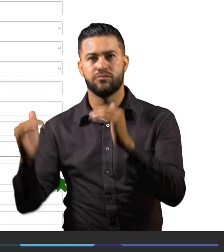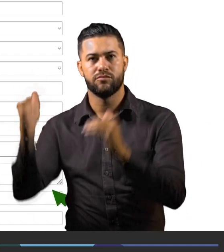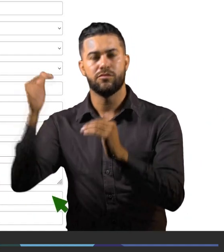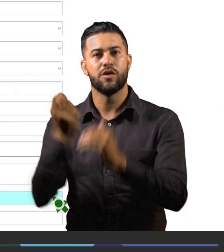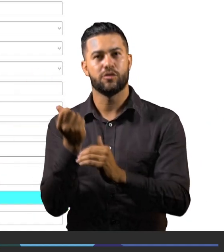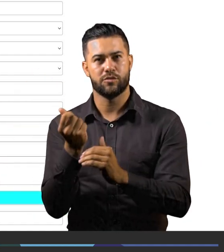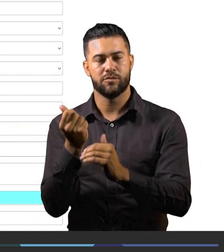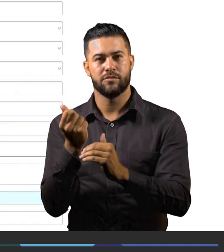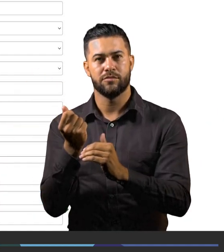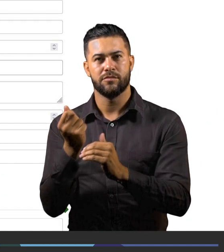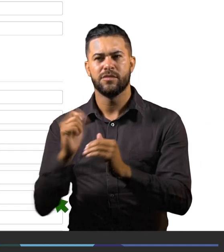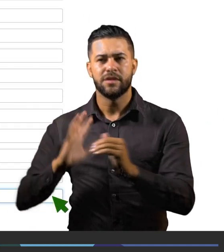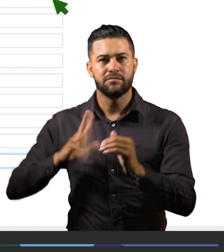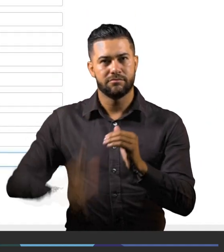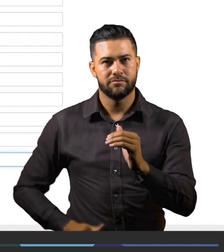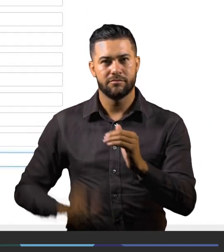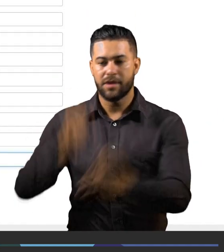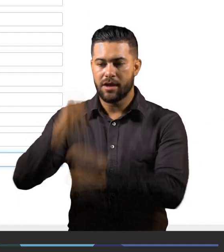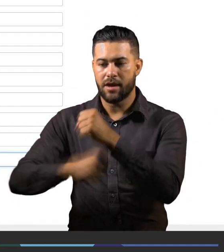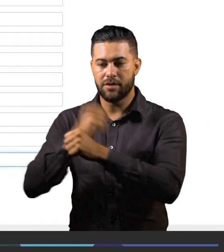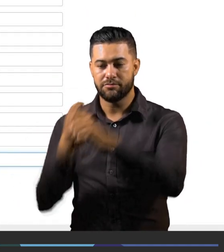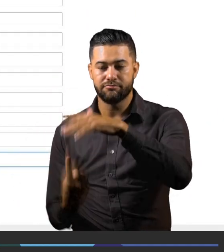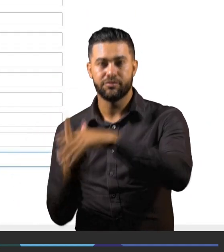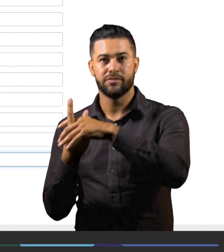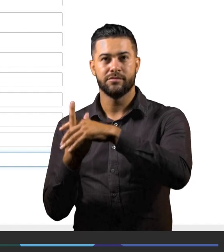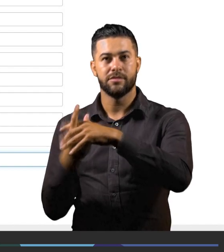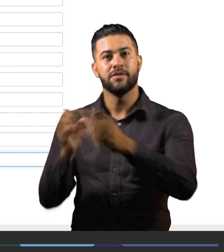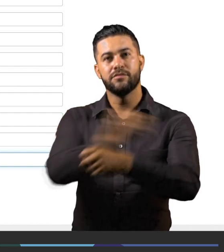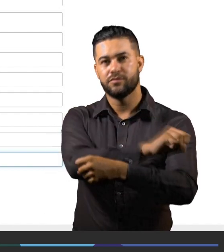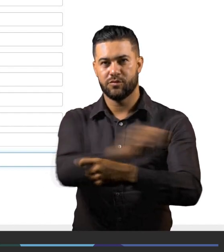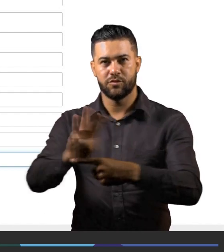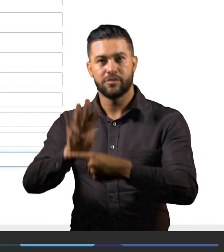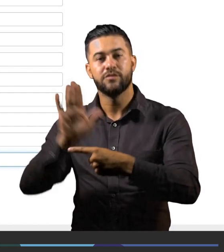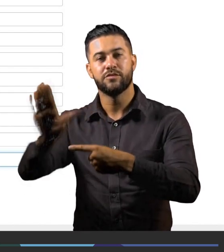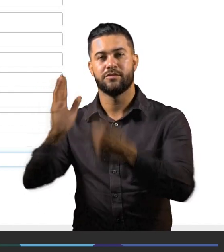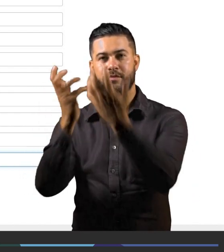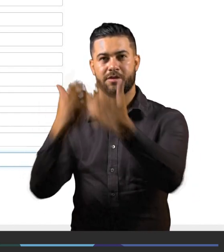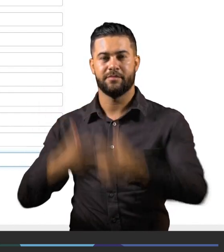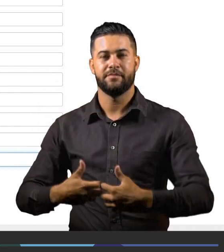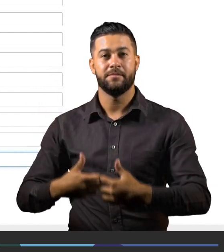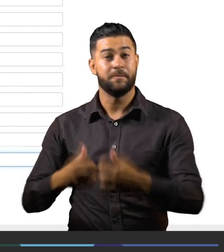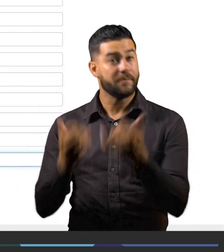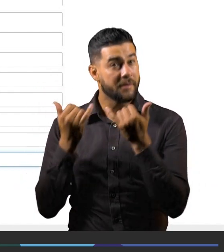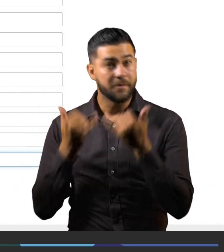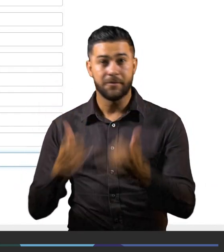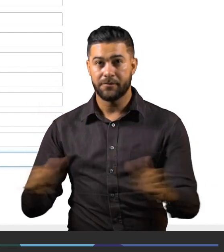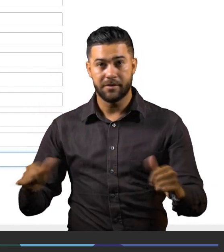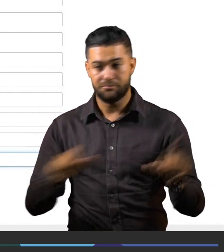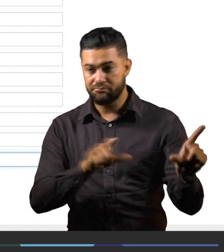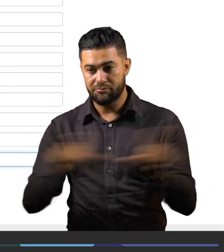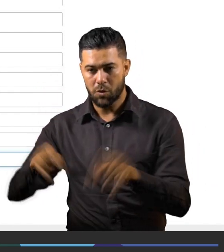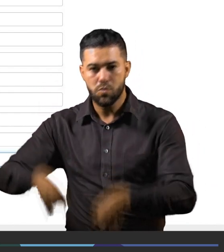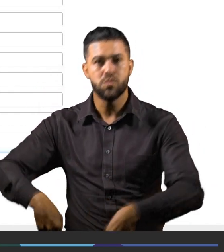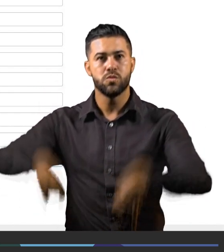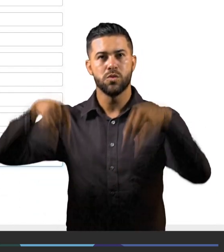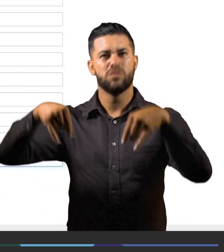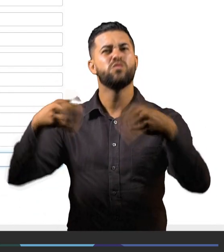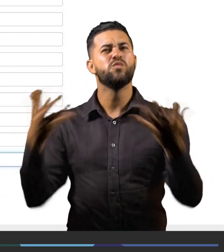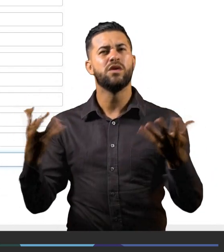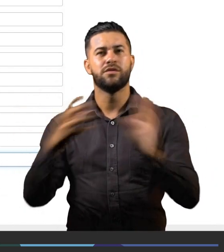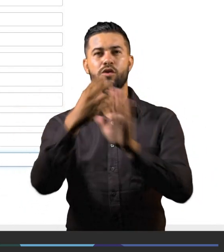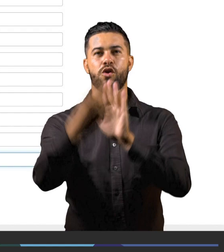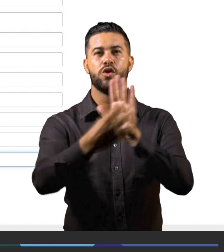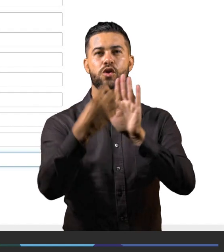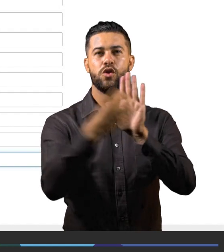descripción, año de creación y sitio web de la empresa. Finalmente, debes cargar el logo de tu empresa